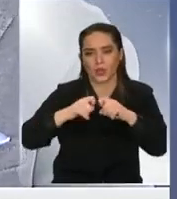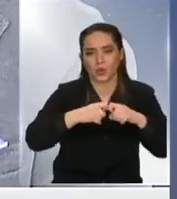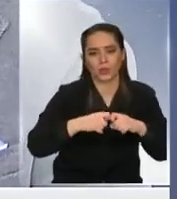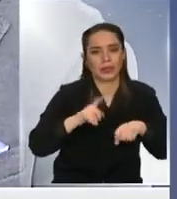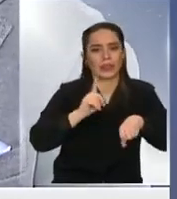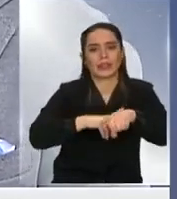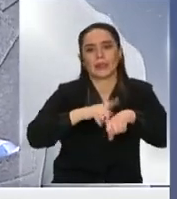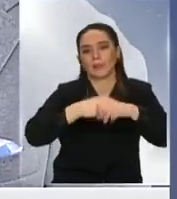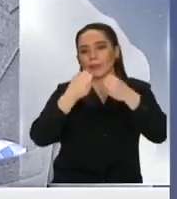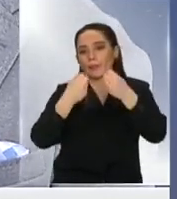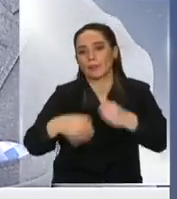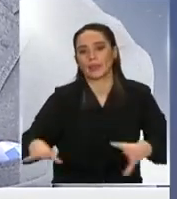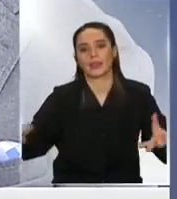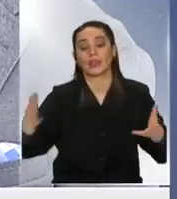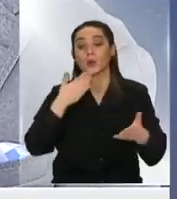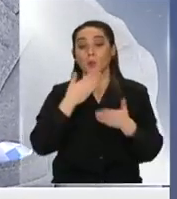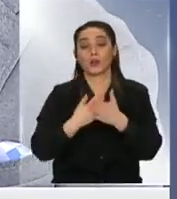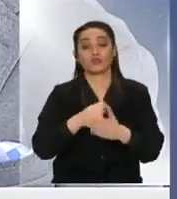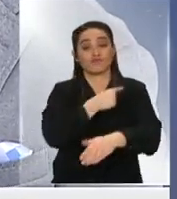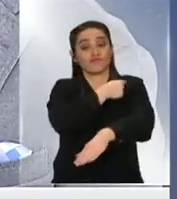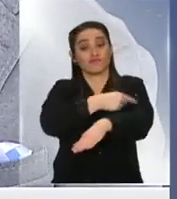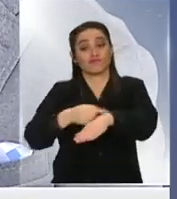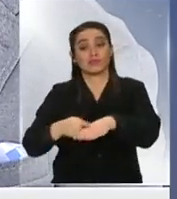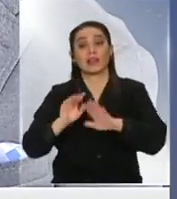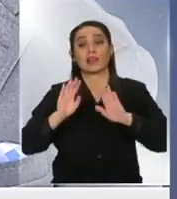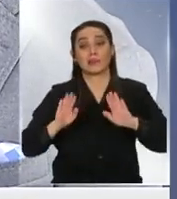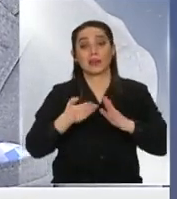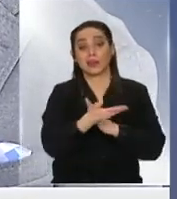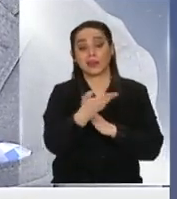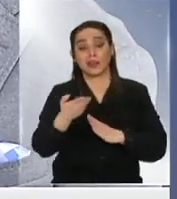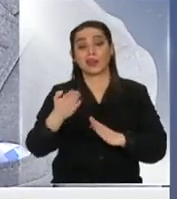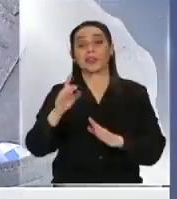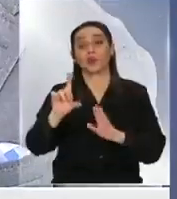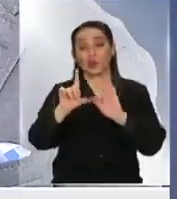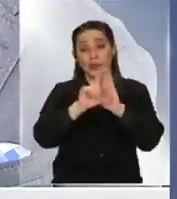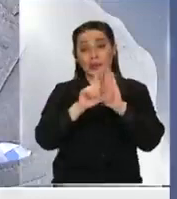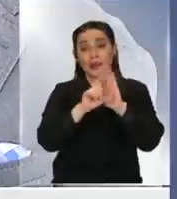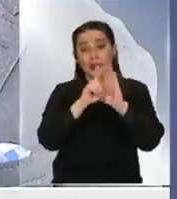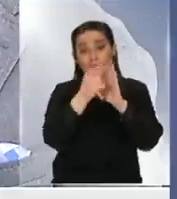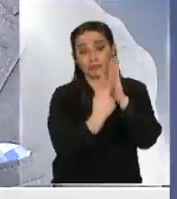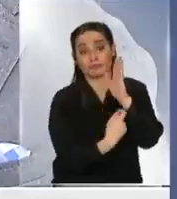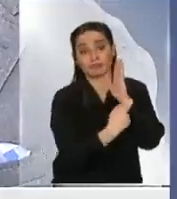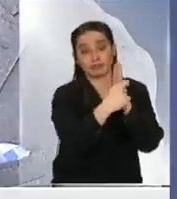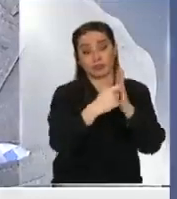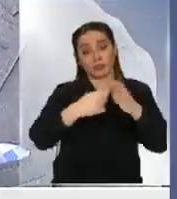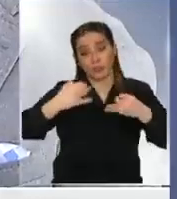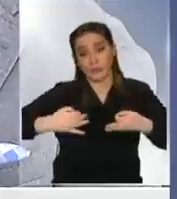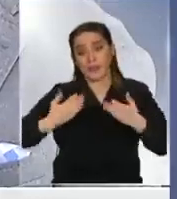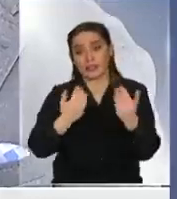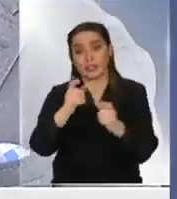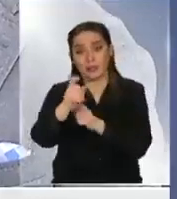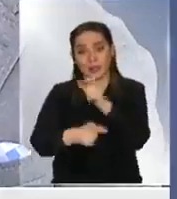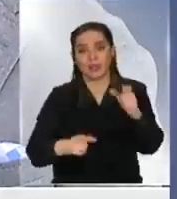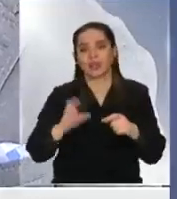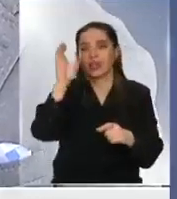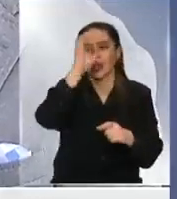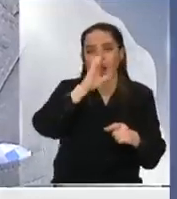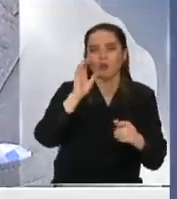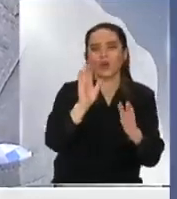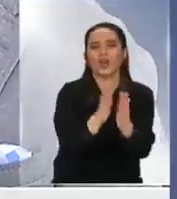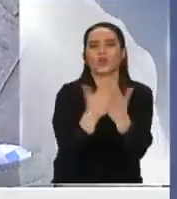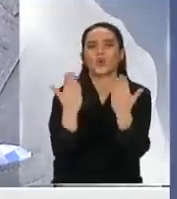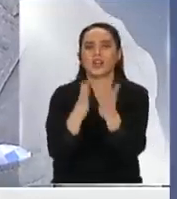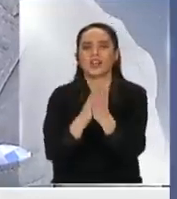perder tiempo cuando todo Chile espera que ellos elegirlen cosas en serio para las necesidades de la gente ir a buscar un anuario del año